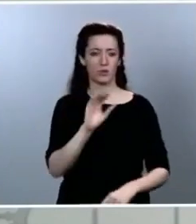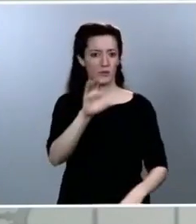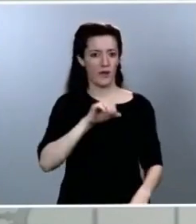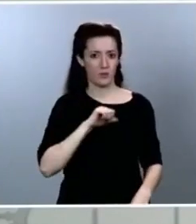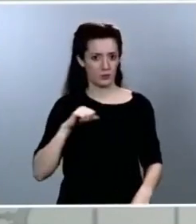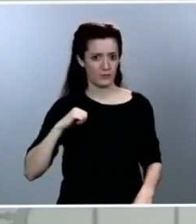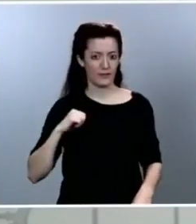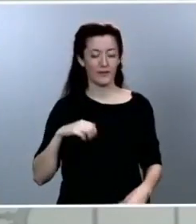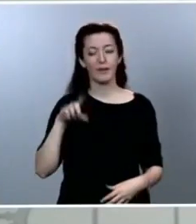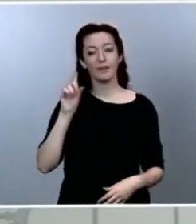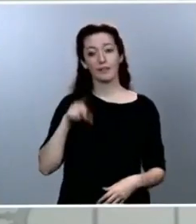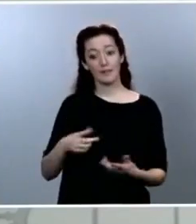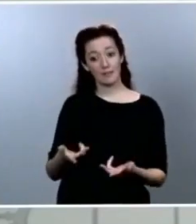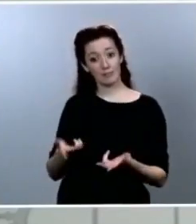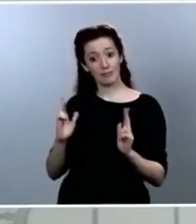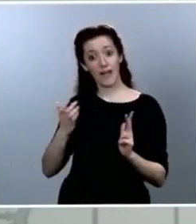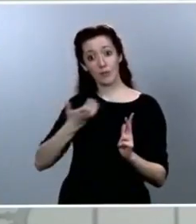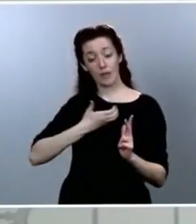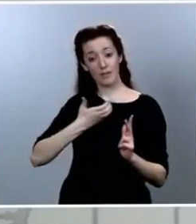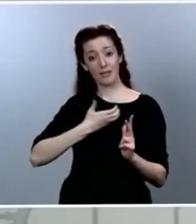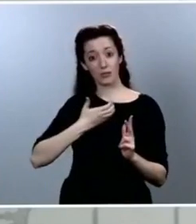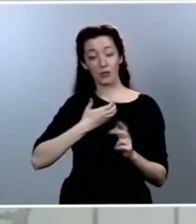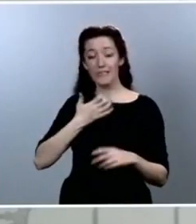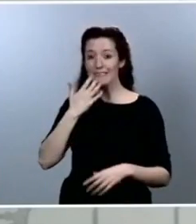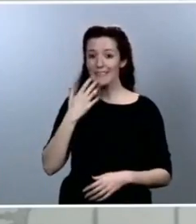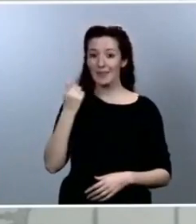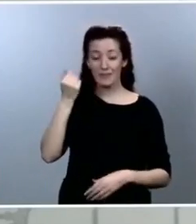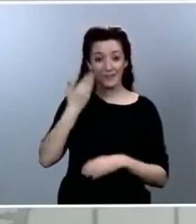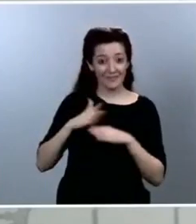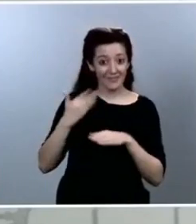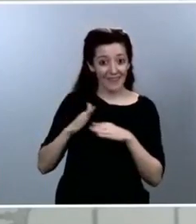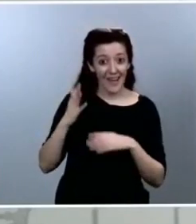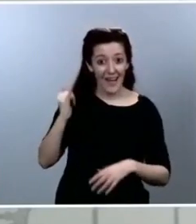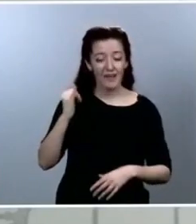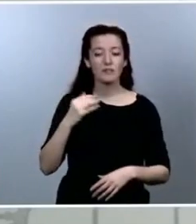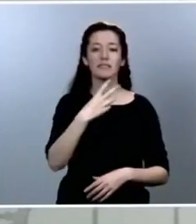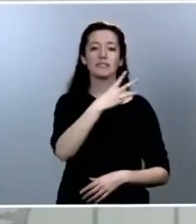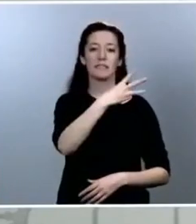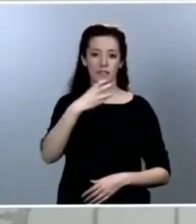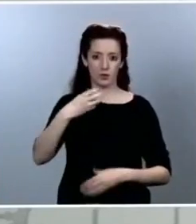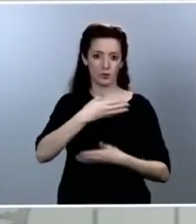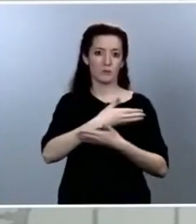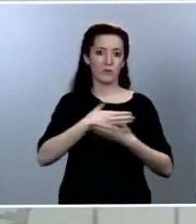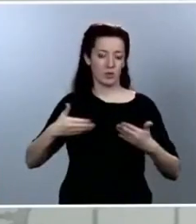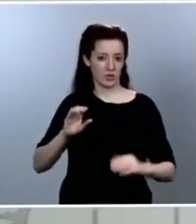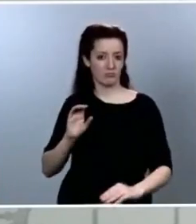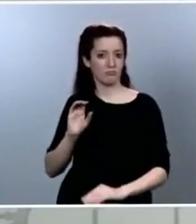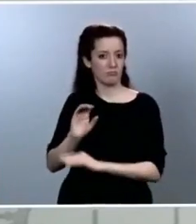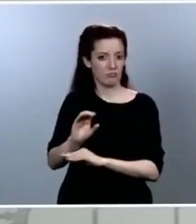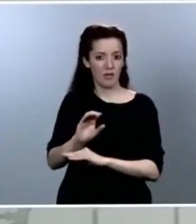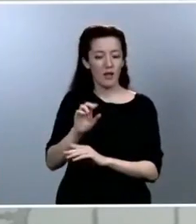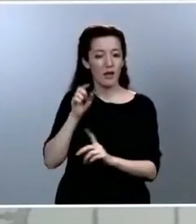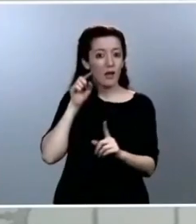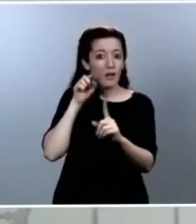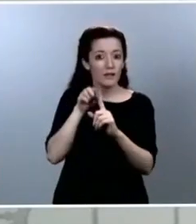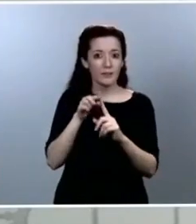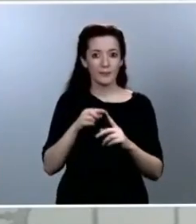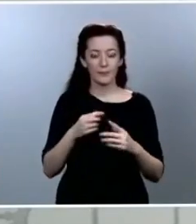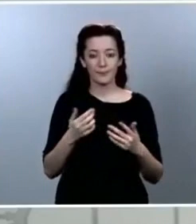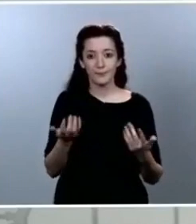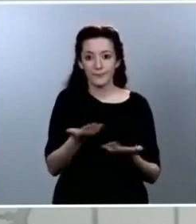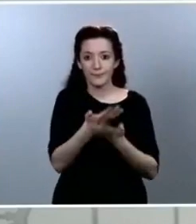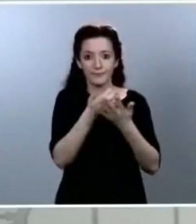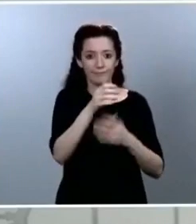en su superávit municipal de otros 300 millones de euros para atender las necesidades urgentes sociales en todos los